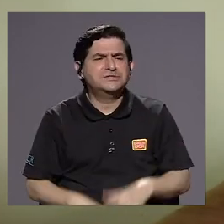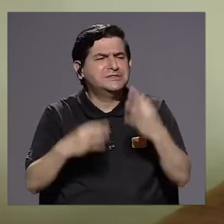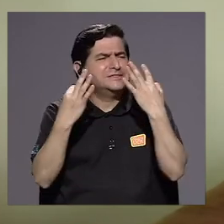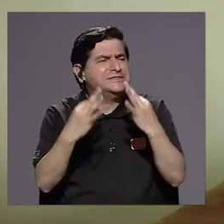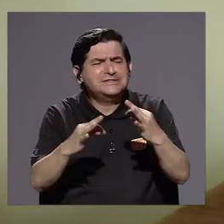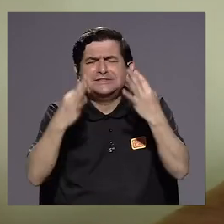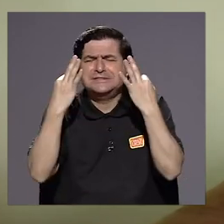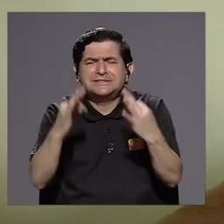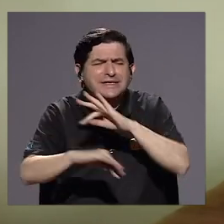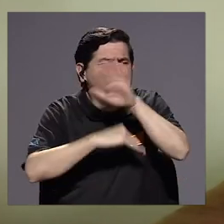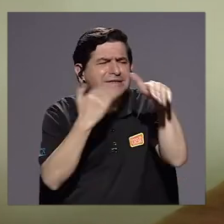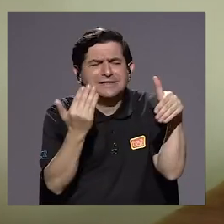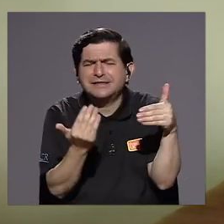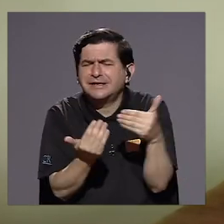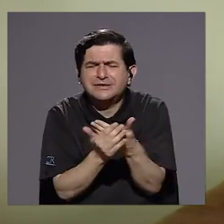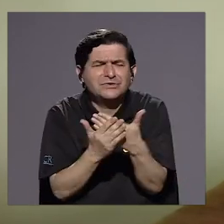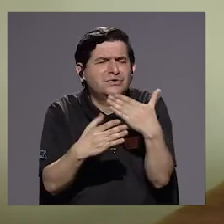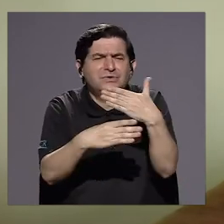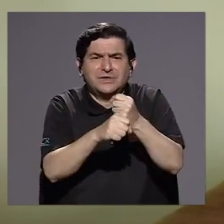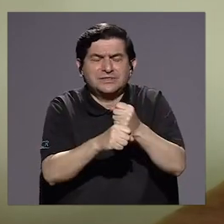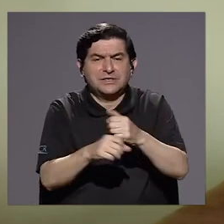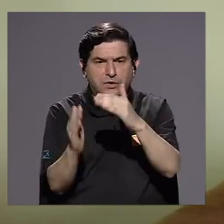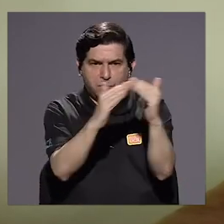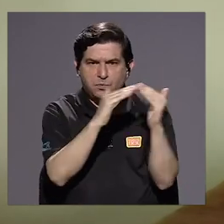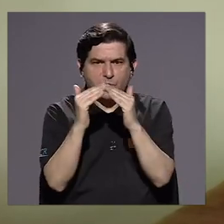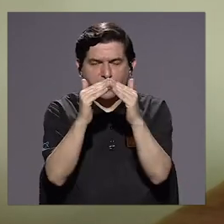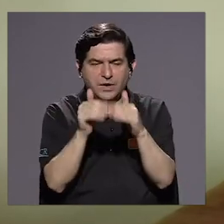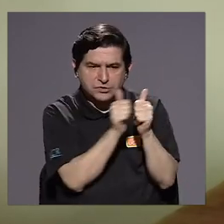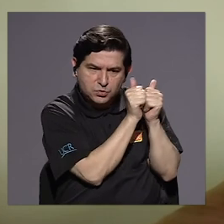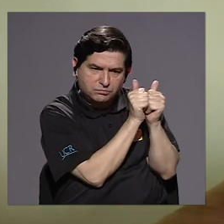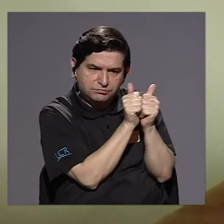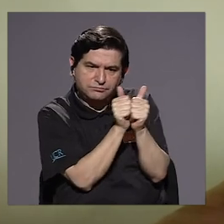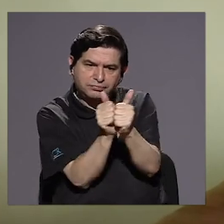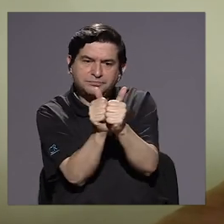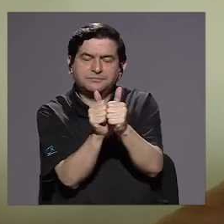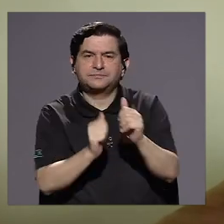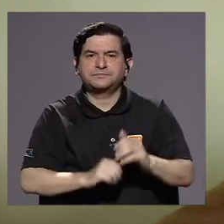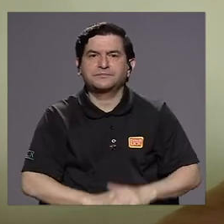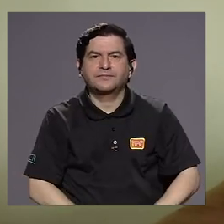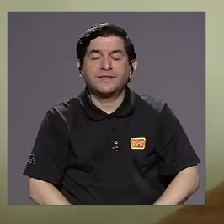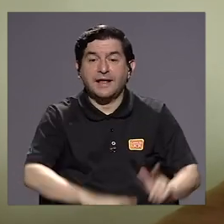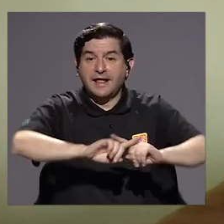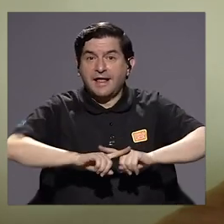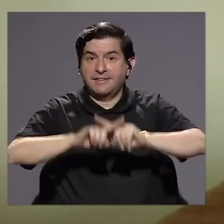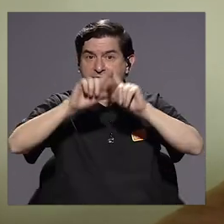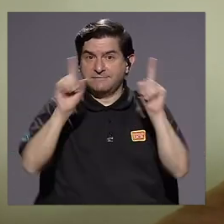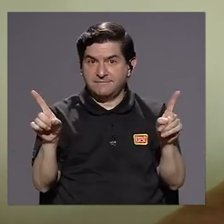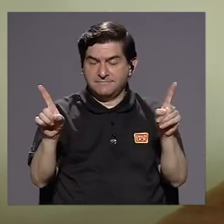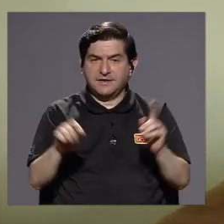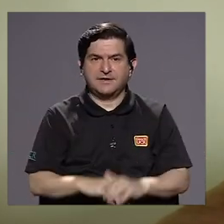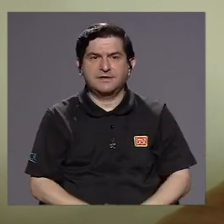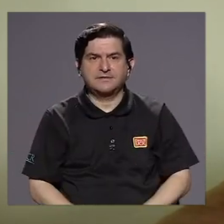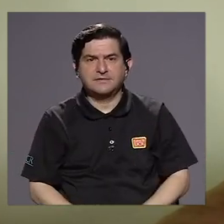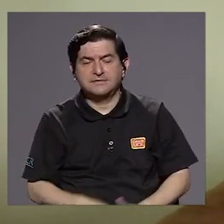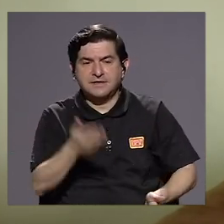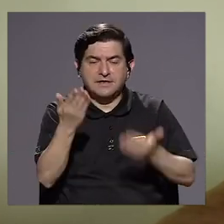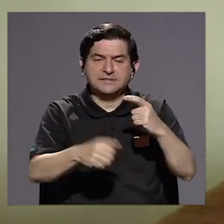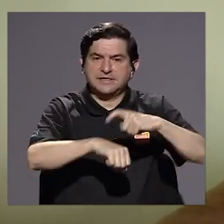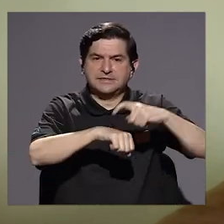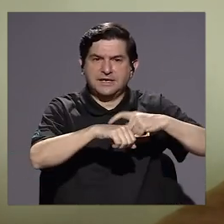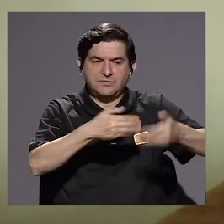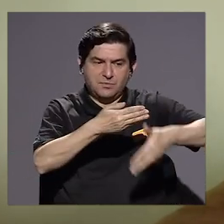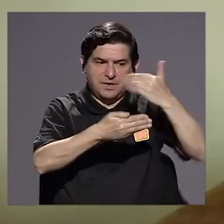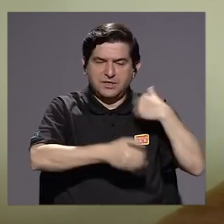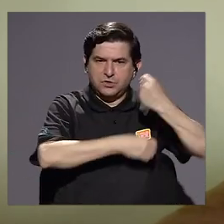todos los esfuerzos para que esta población pueda tener ese acompañamiento. Entonces, a diferencia del movimiento de la huelga,